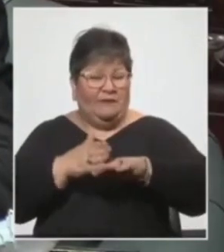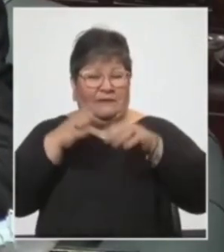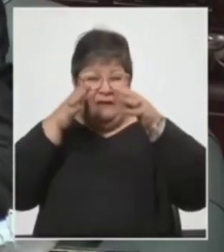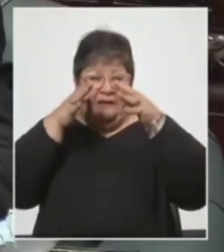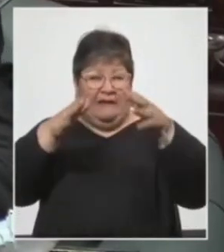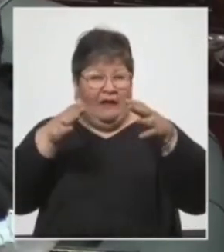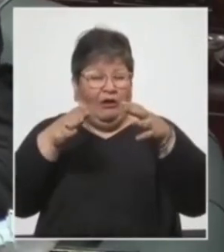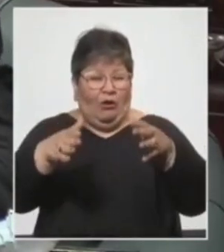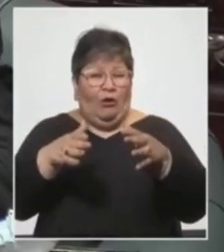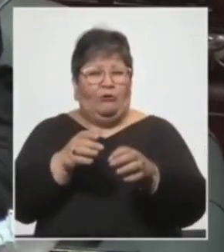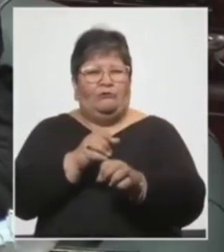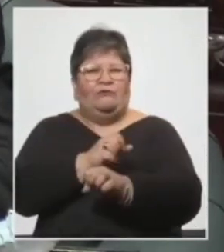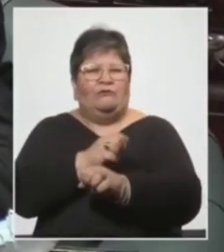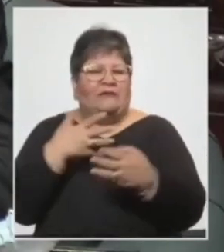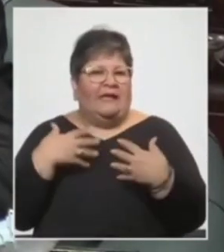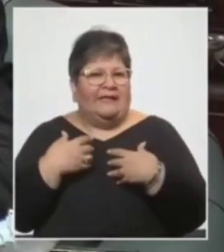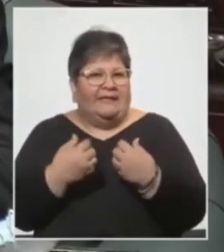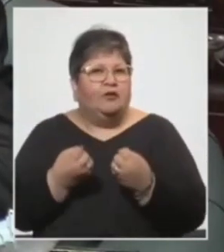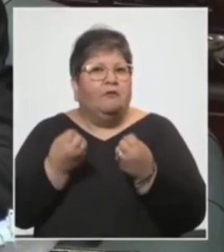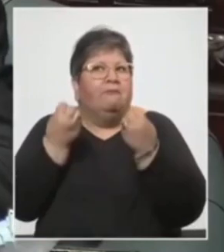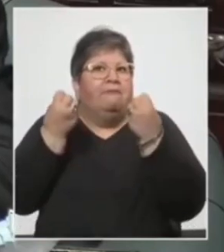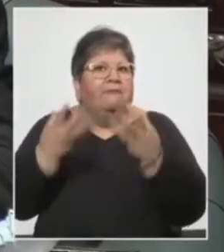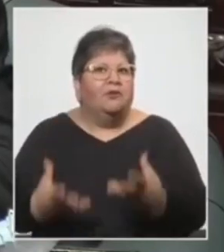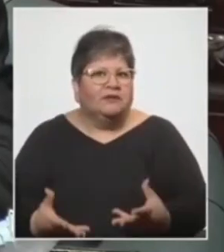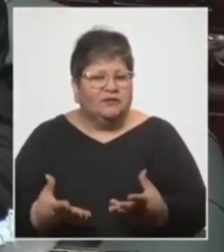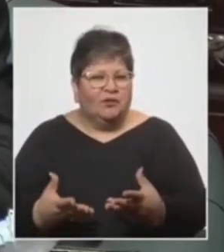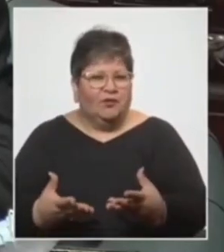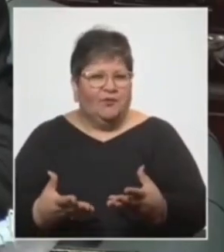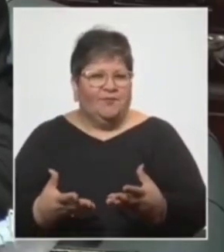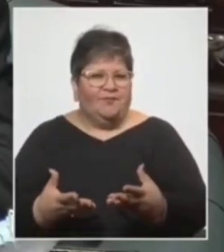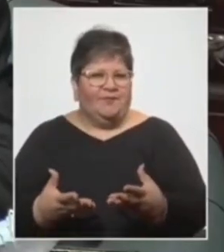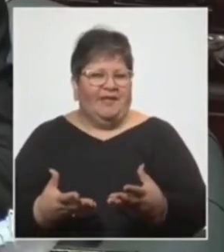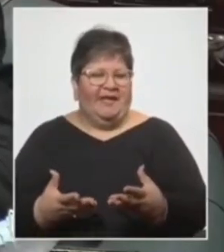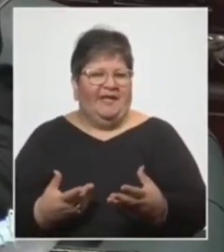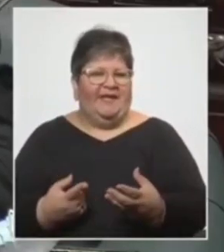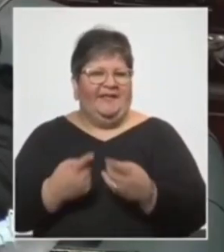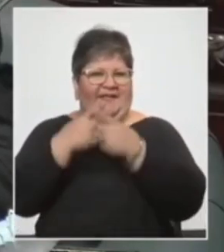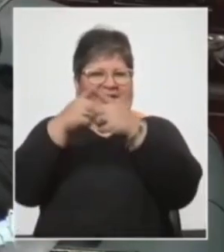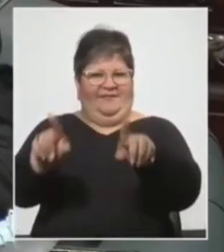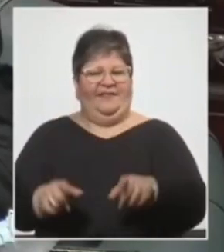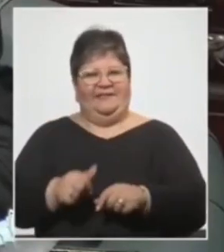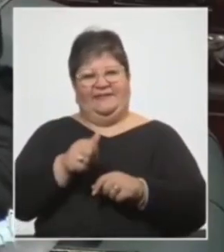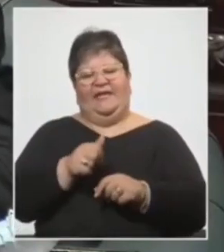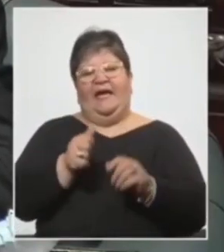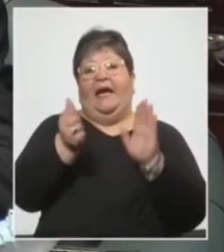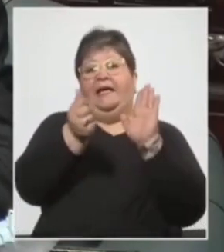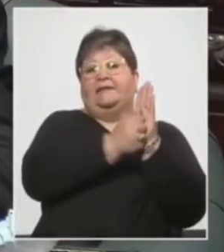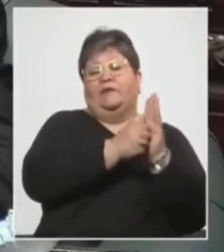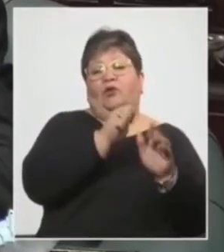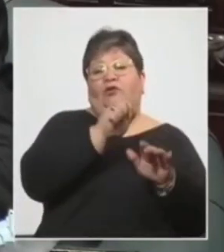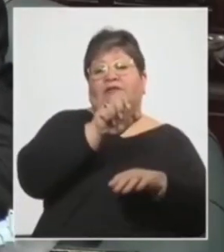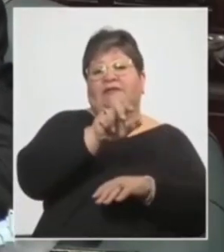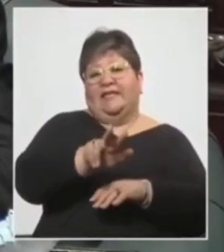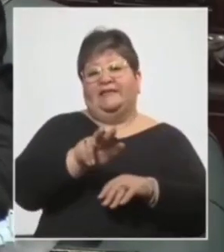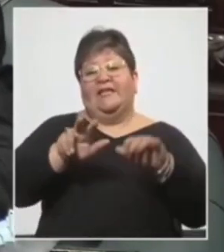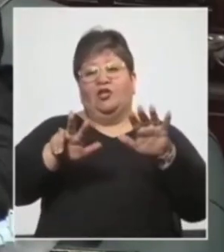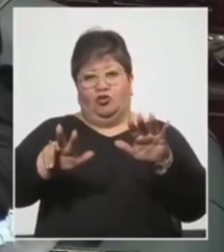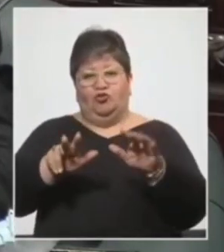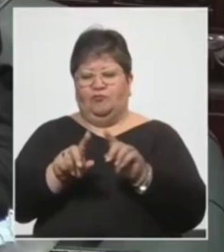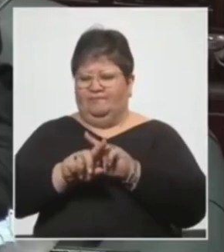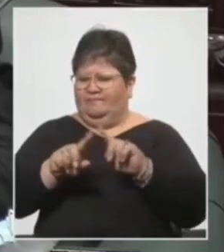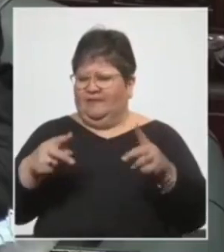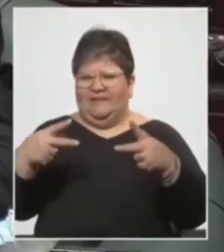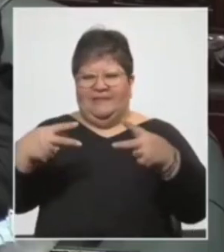Por eso es que nuestra alternativa es la de evitar ir por el artículo 38, que reitero, limitaría